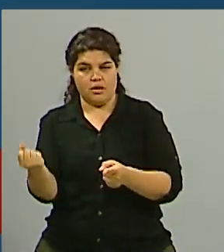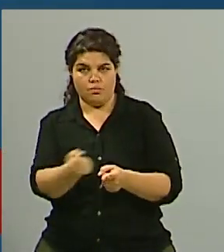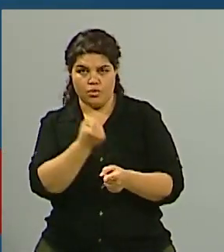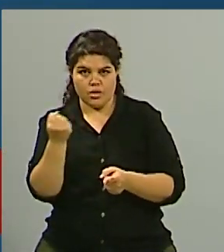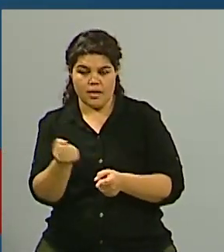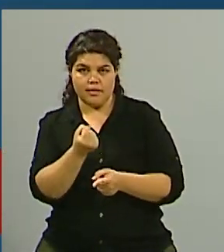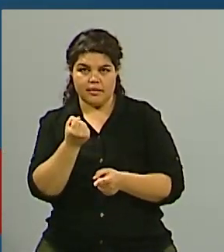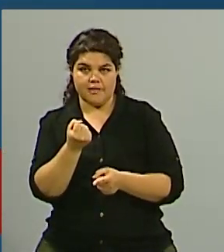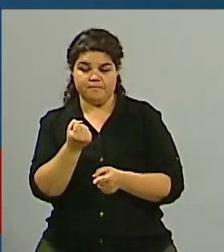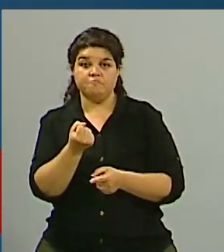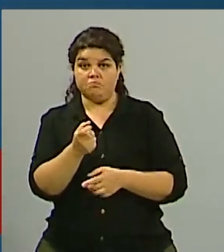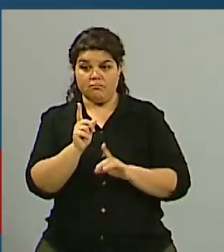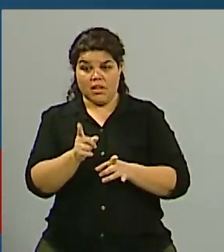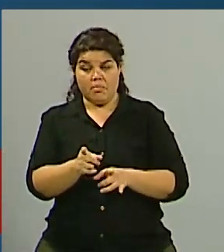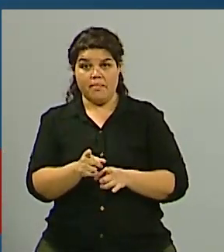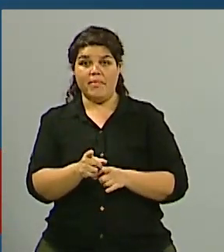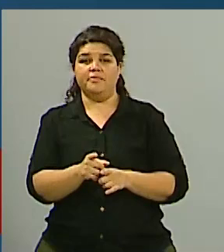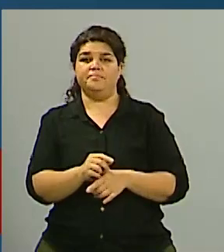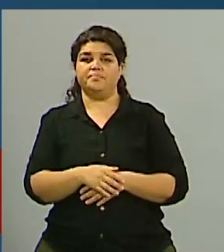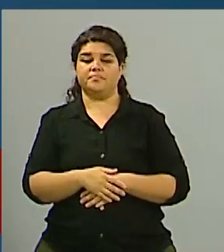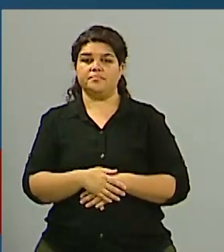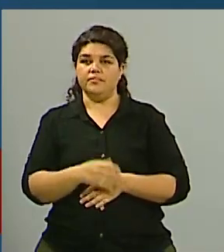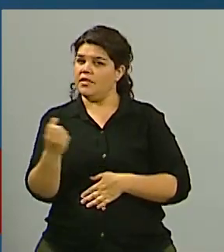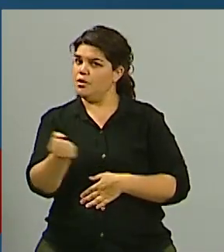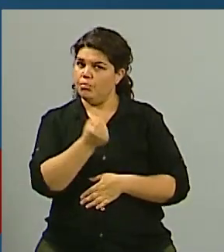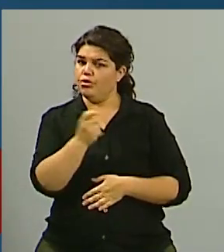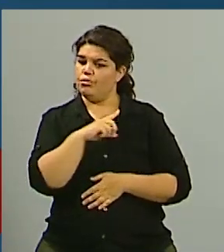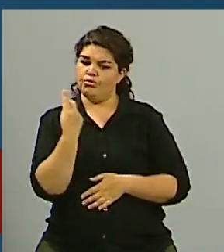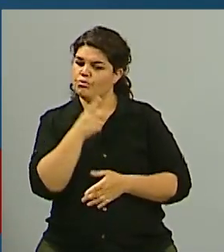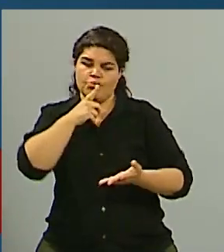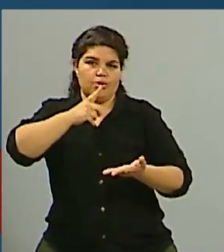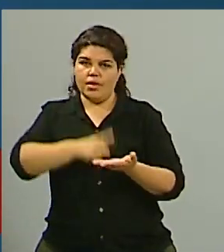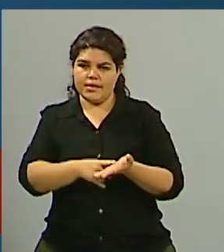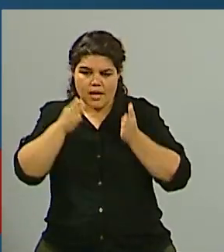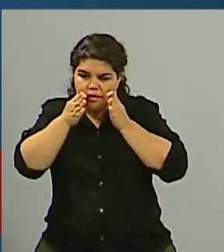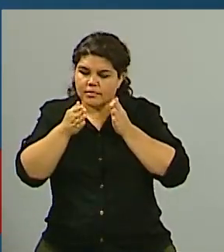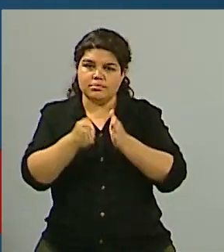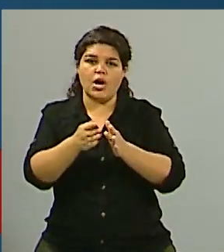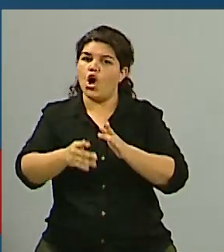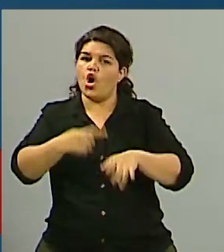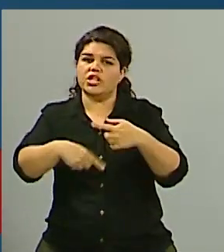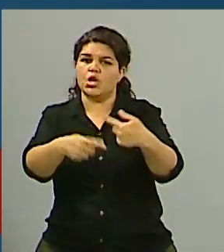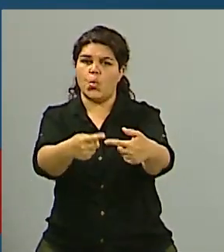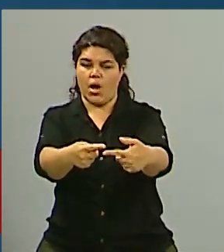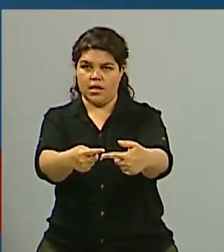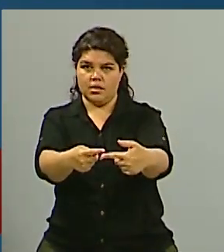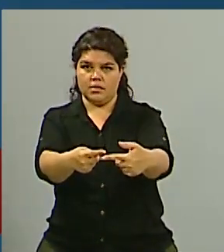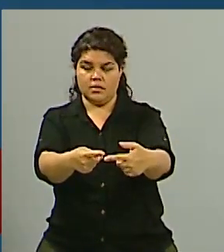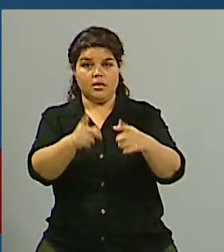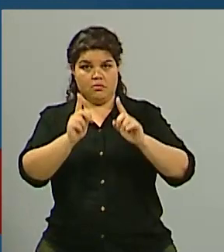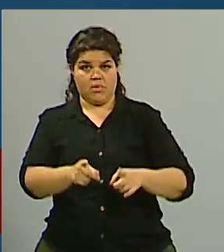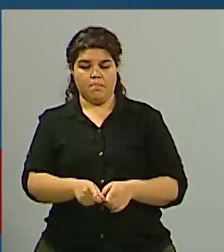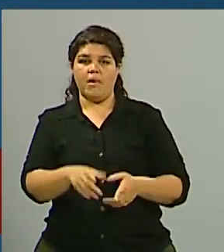nosotros marcamos la necesidad de darle continuidad a dos cosas que son fundamentales. Primero, la reafirmación de